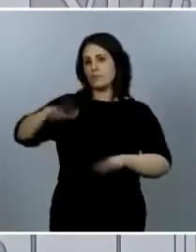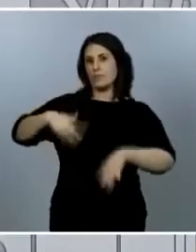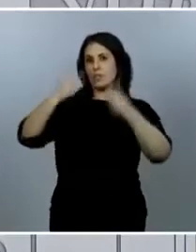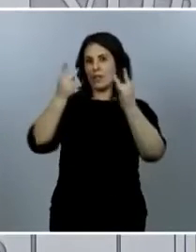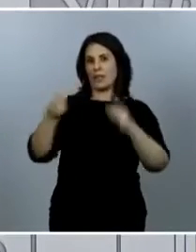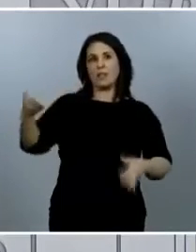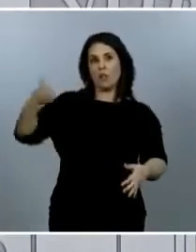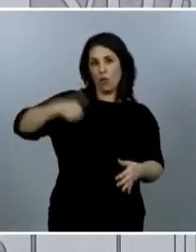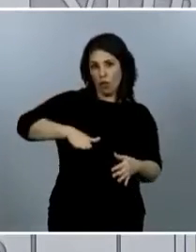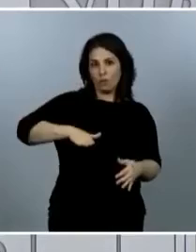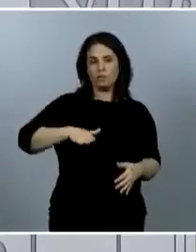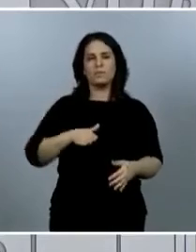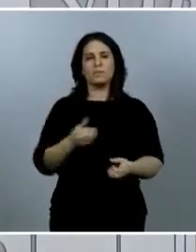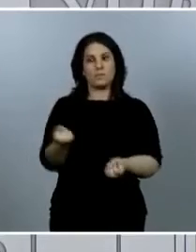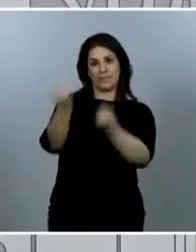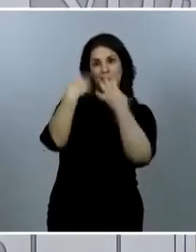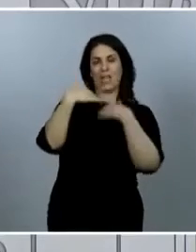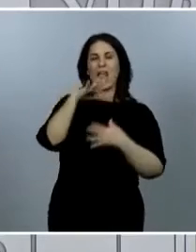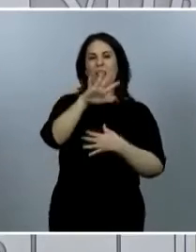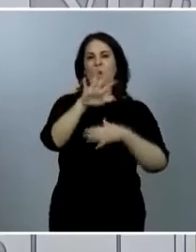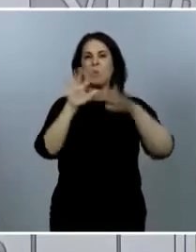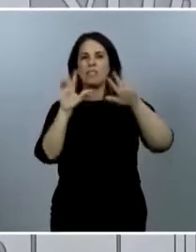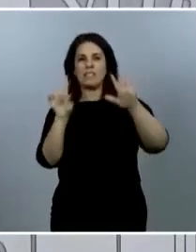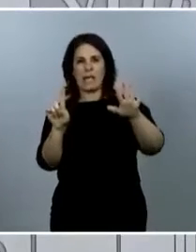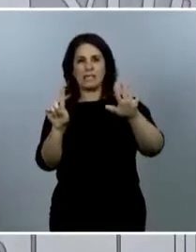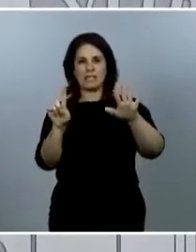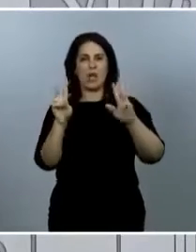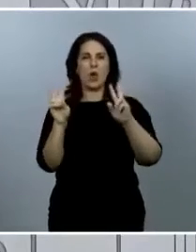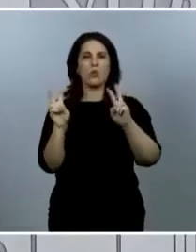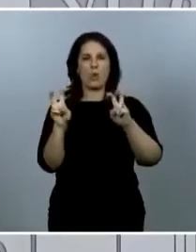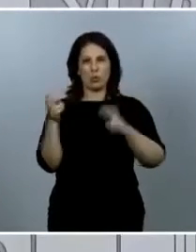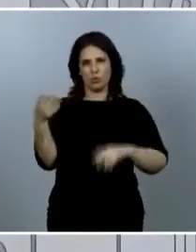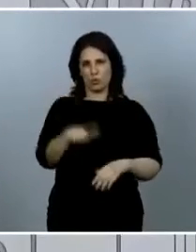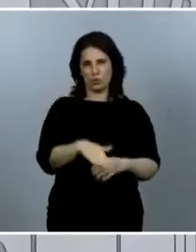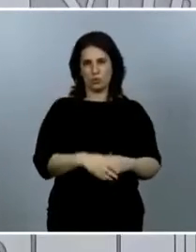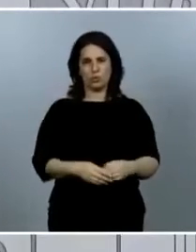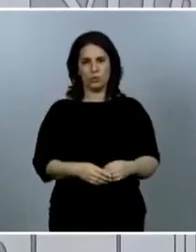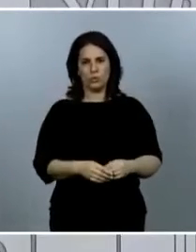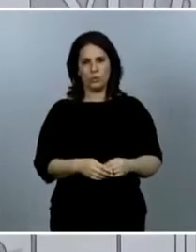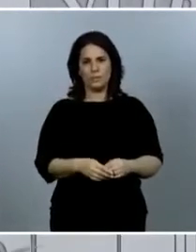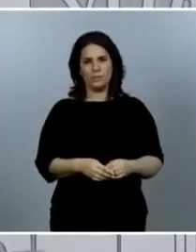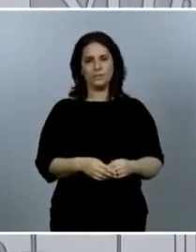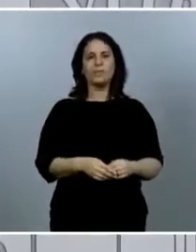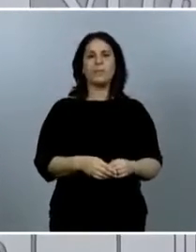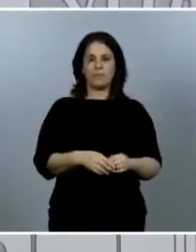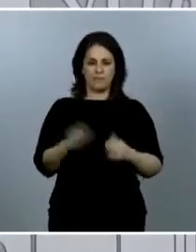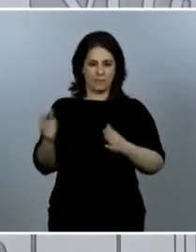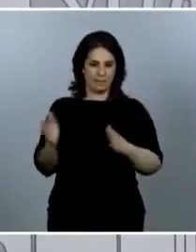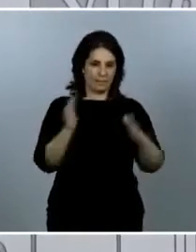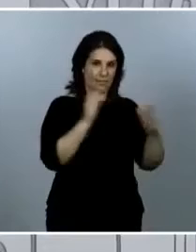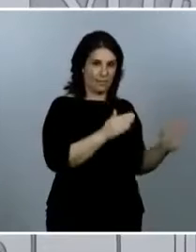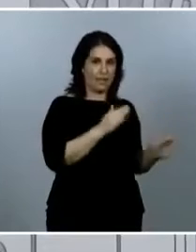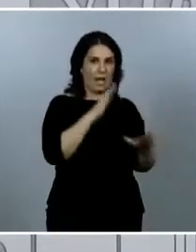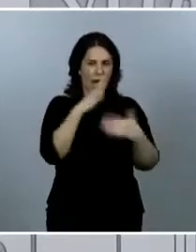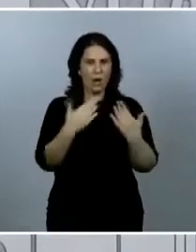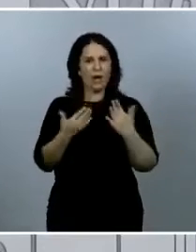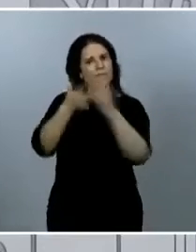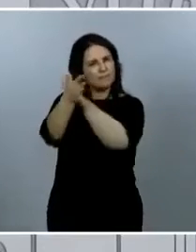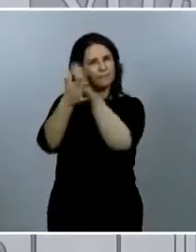han notificado 56 nuevos fallecidos. Y ahora sí que nos vamos a centrar en algunos detalles que son